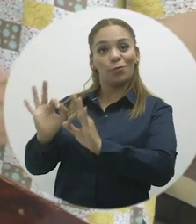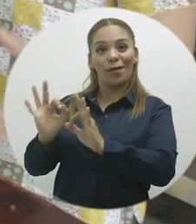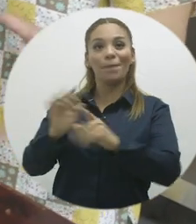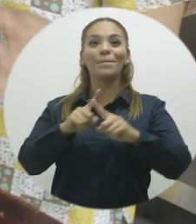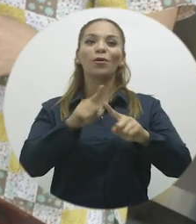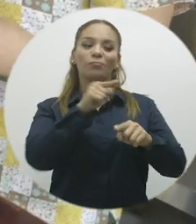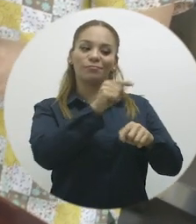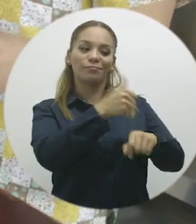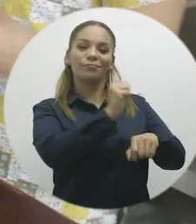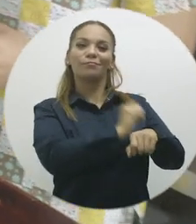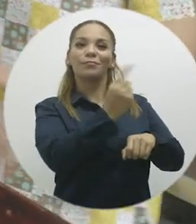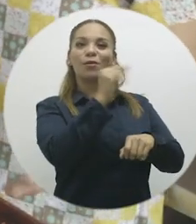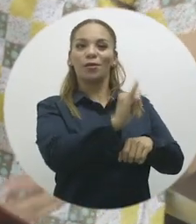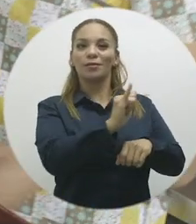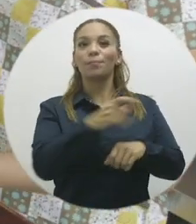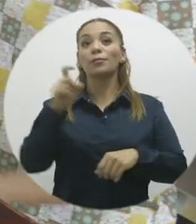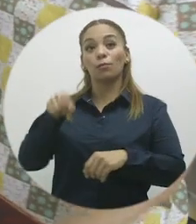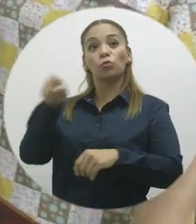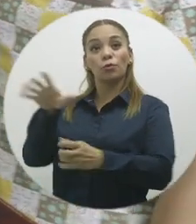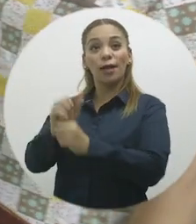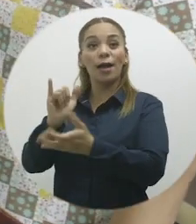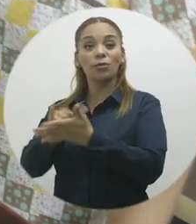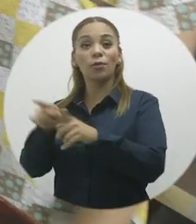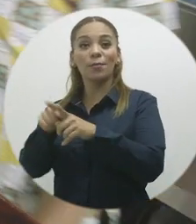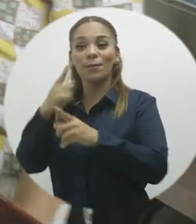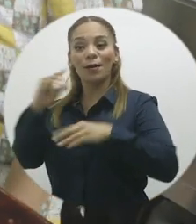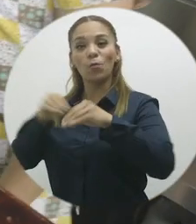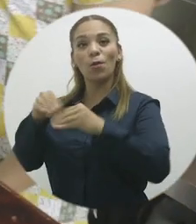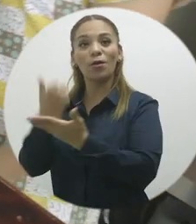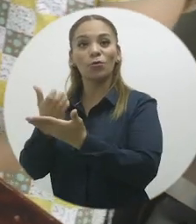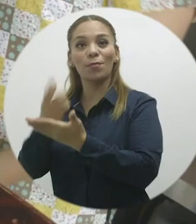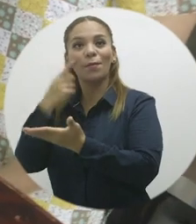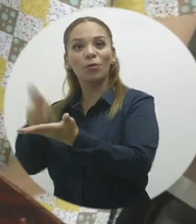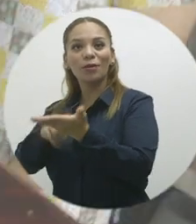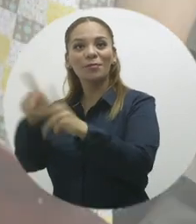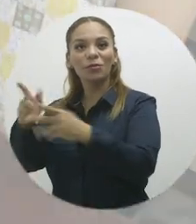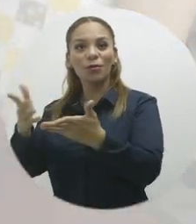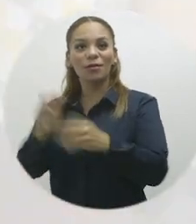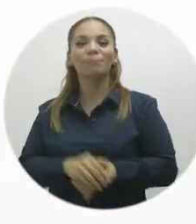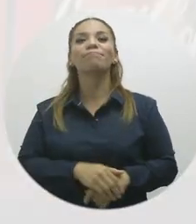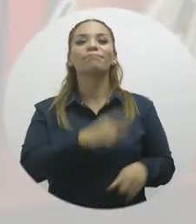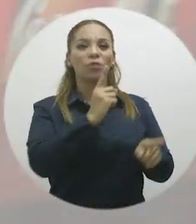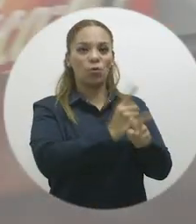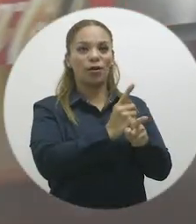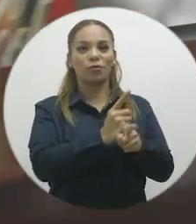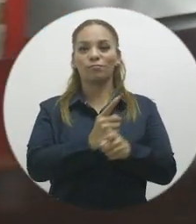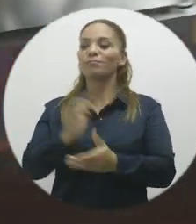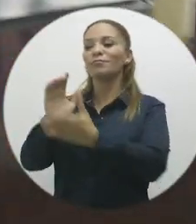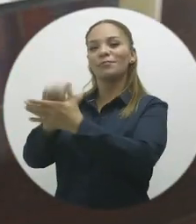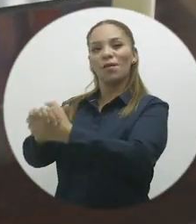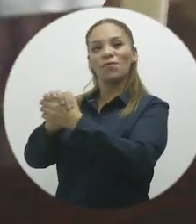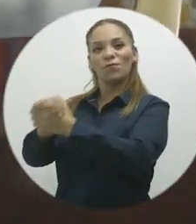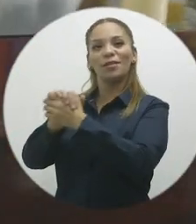pero hay que establecer esto primero para después necesitamos que usted haga eso también para poder la economía para contratar personas para la economía así es